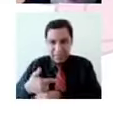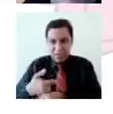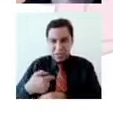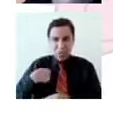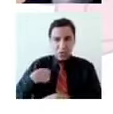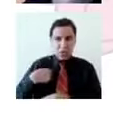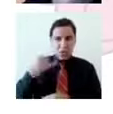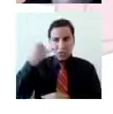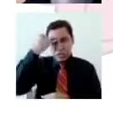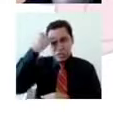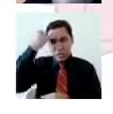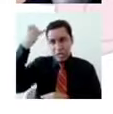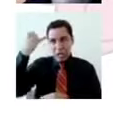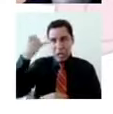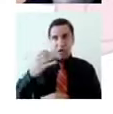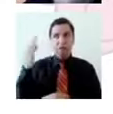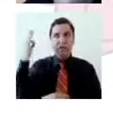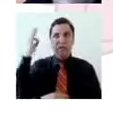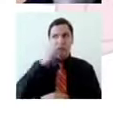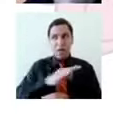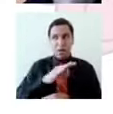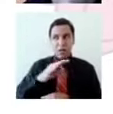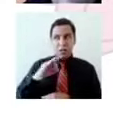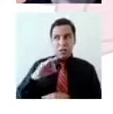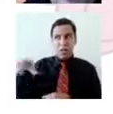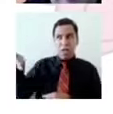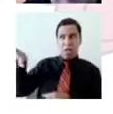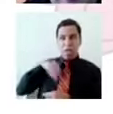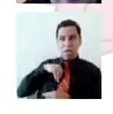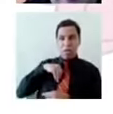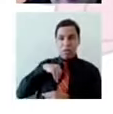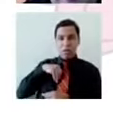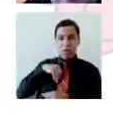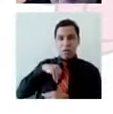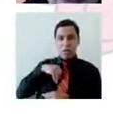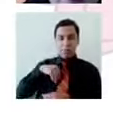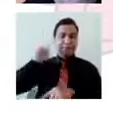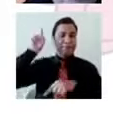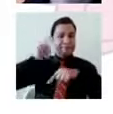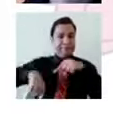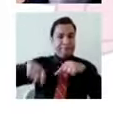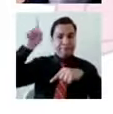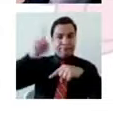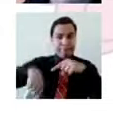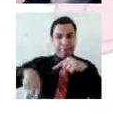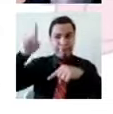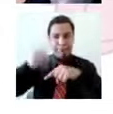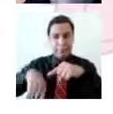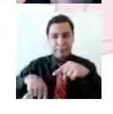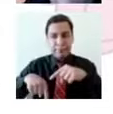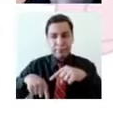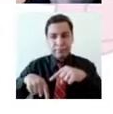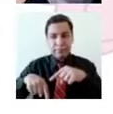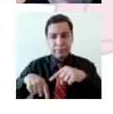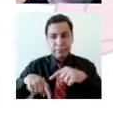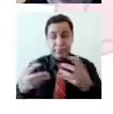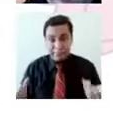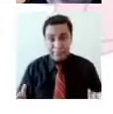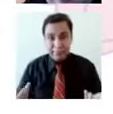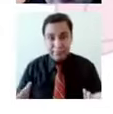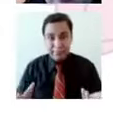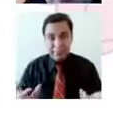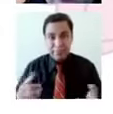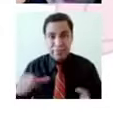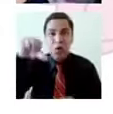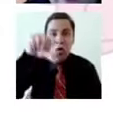Yo te pregunto, ¿qué es algo que siempre has querido aprender a hacer? Tal vez hoy es buen momento de que lo hagas. Aprender